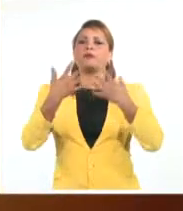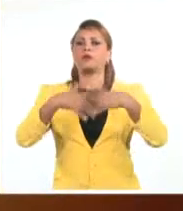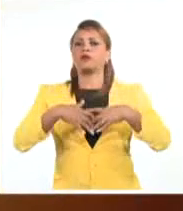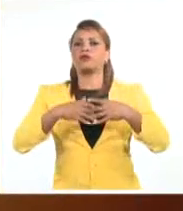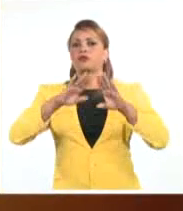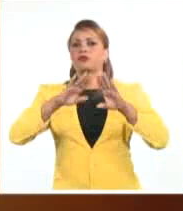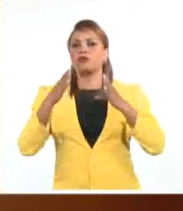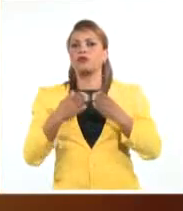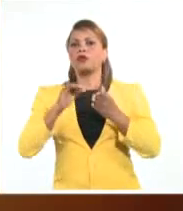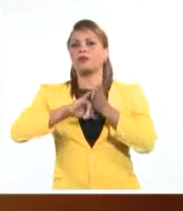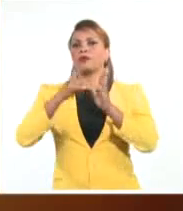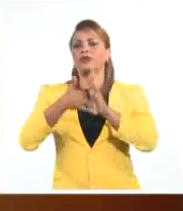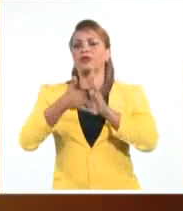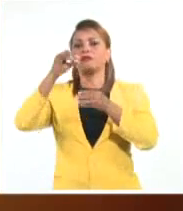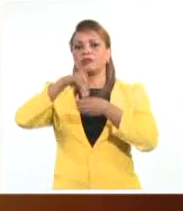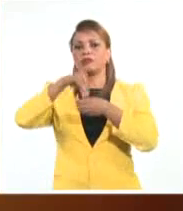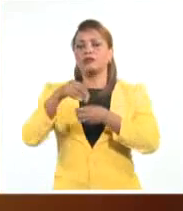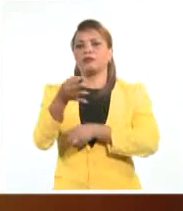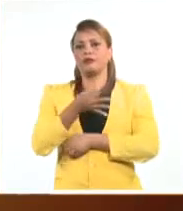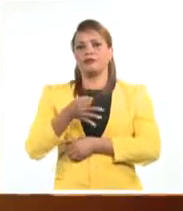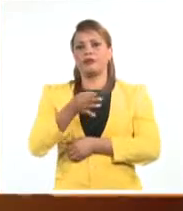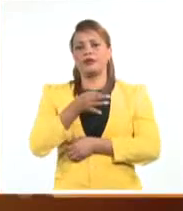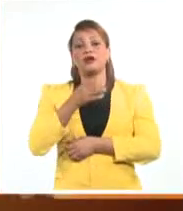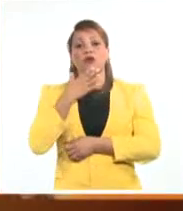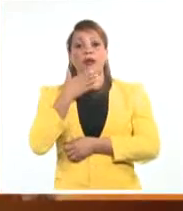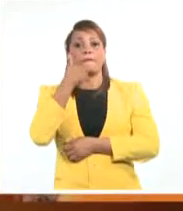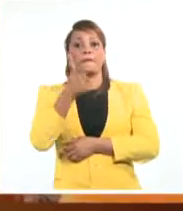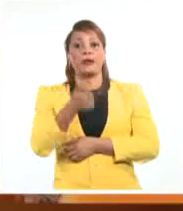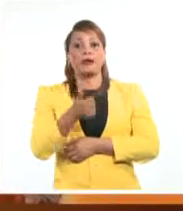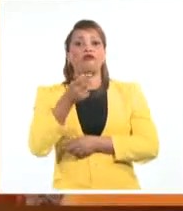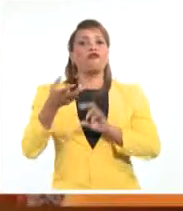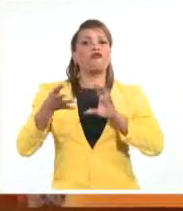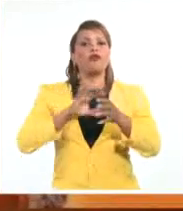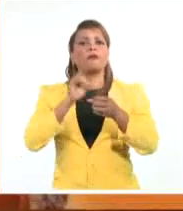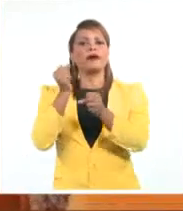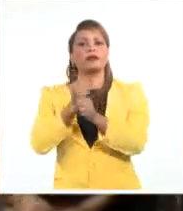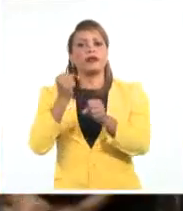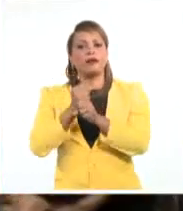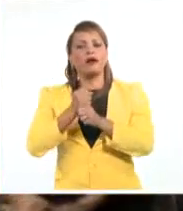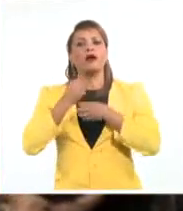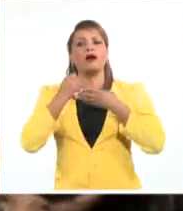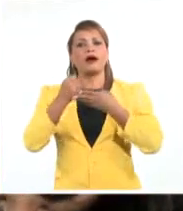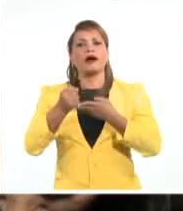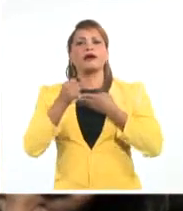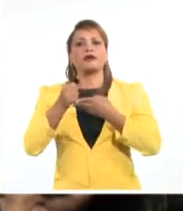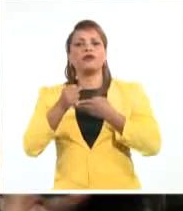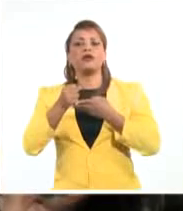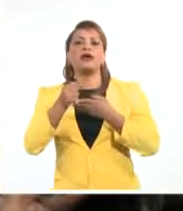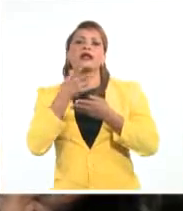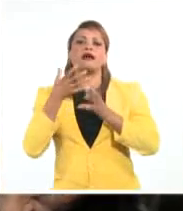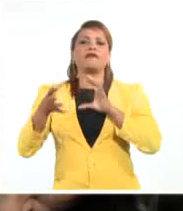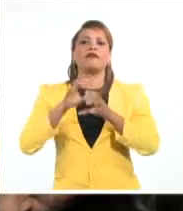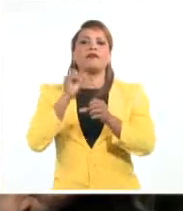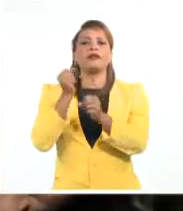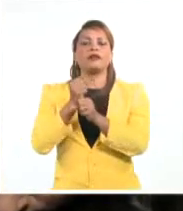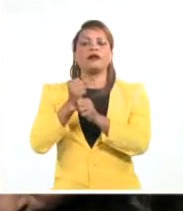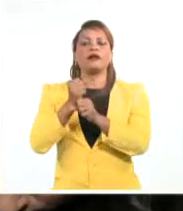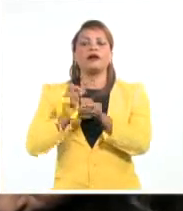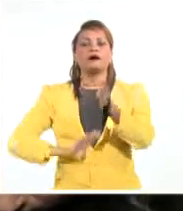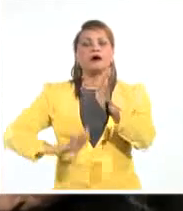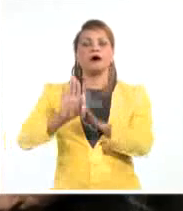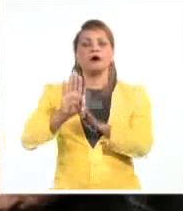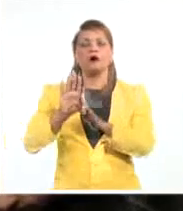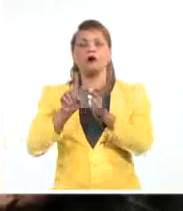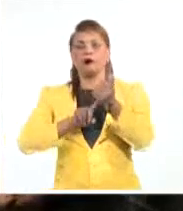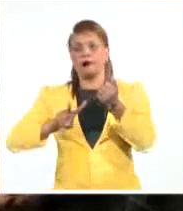proyectos de desarrollo local y asegurar que las nuevas formas de gestión tributen a la estrategia de desarrollo territorial. Al término del debate,